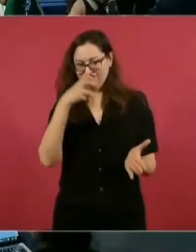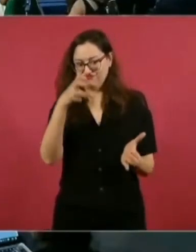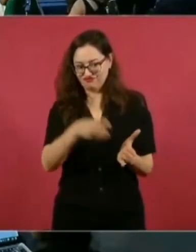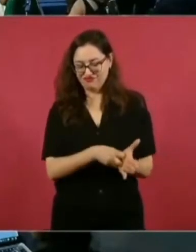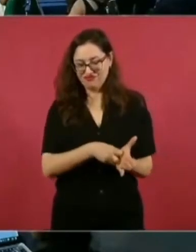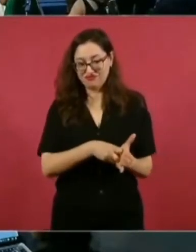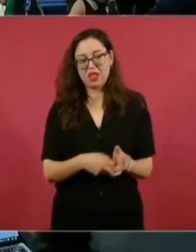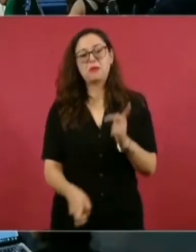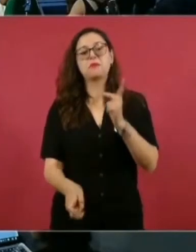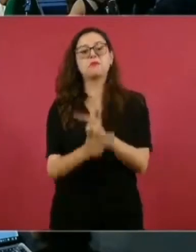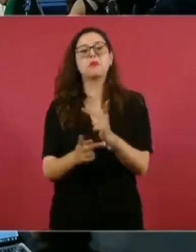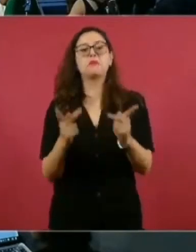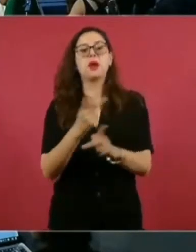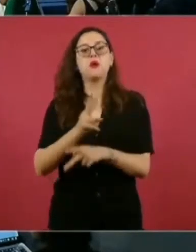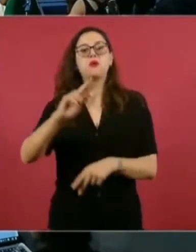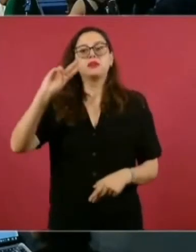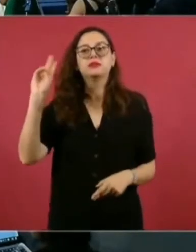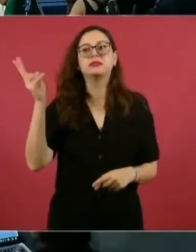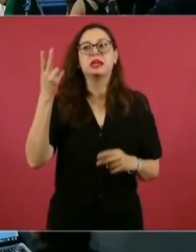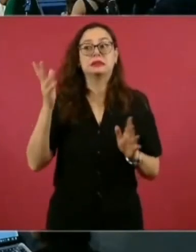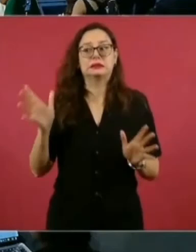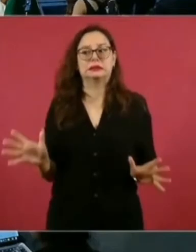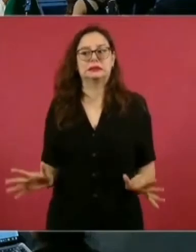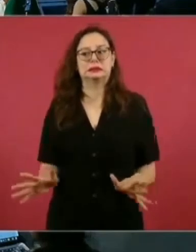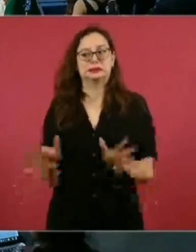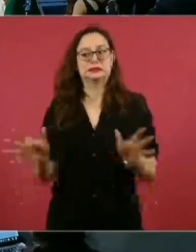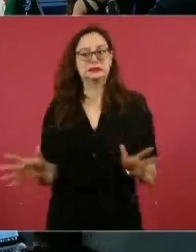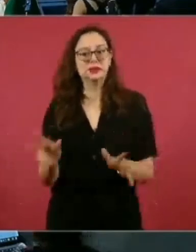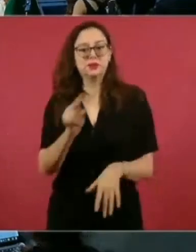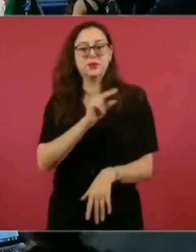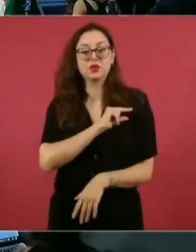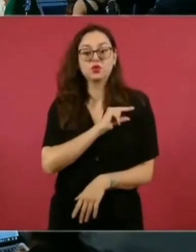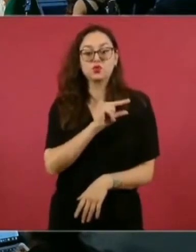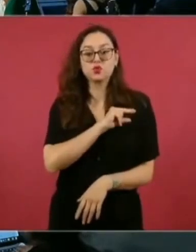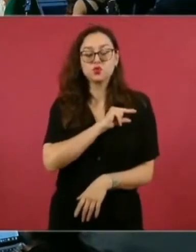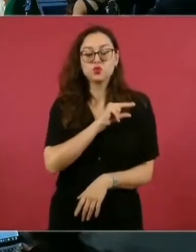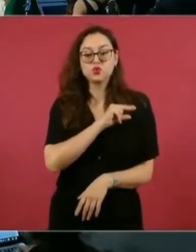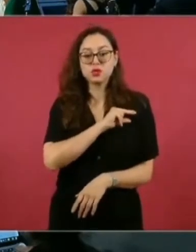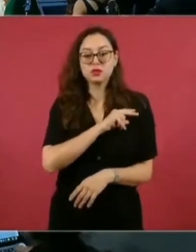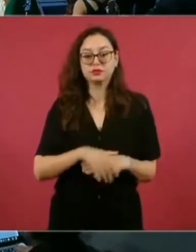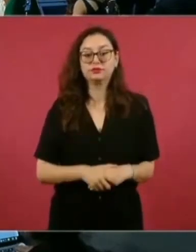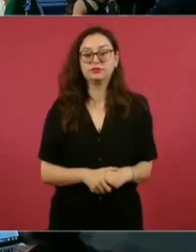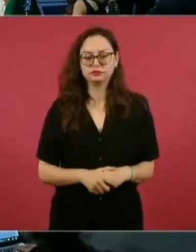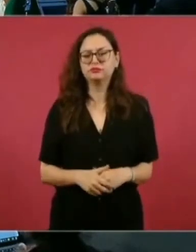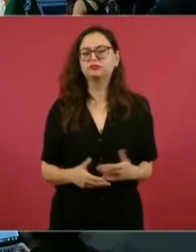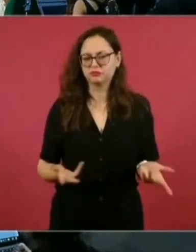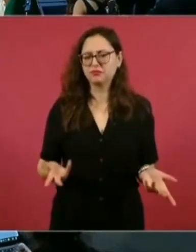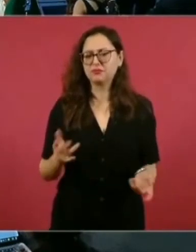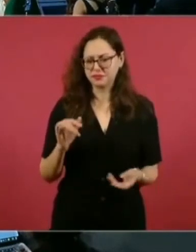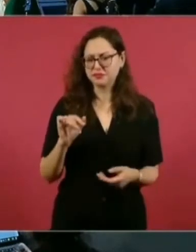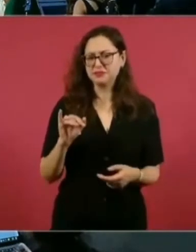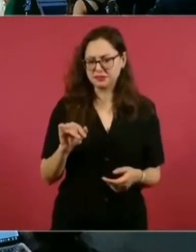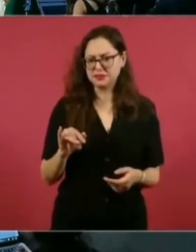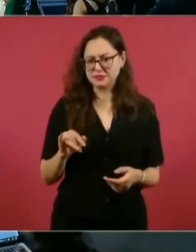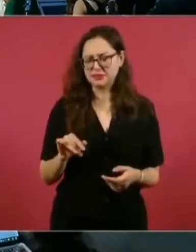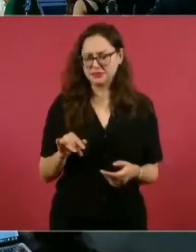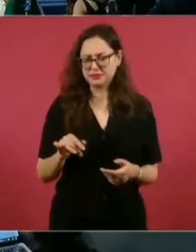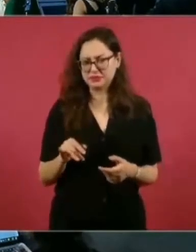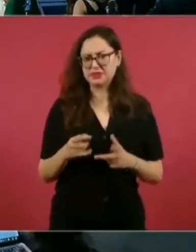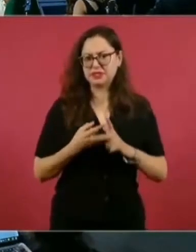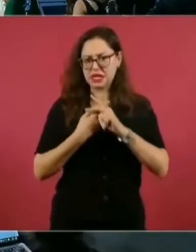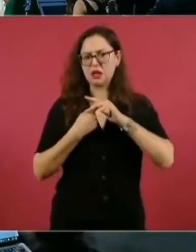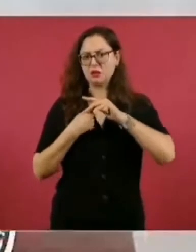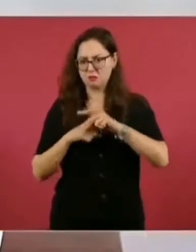principio se incrementa la matrícula de